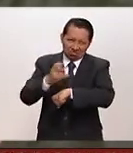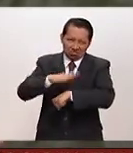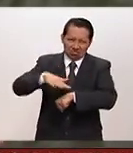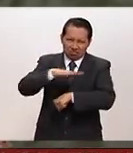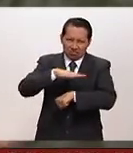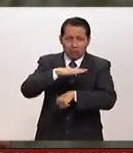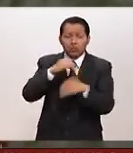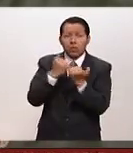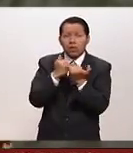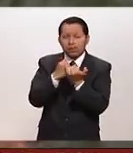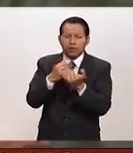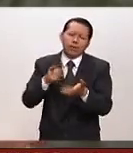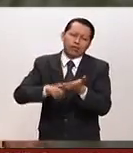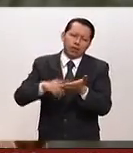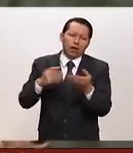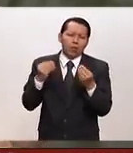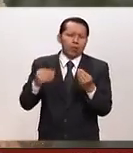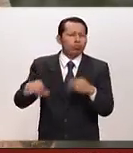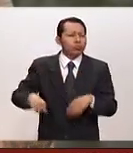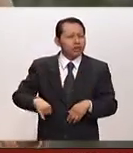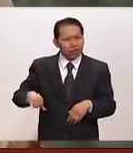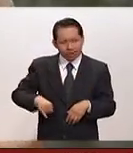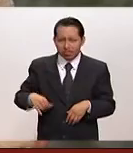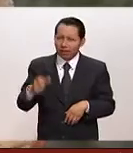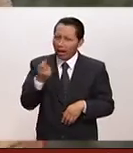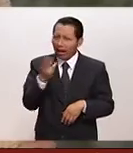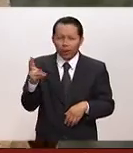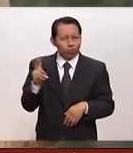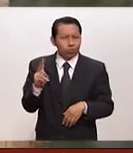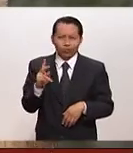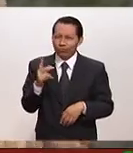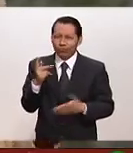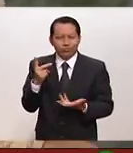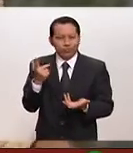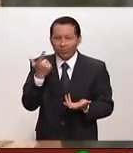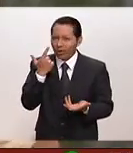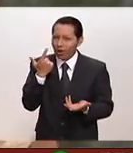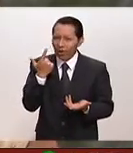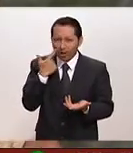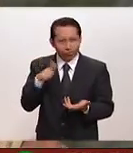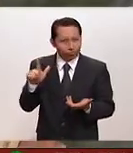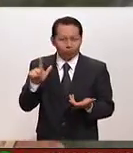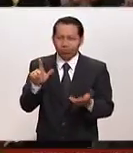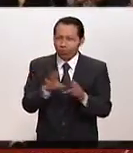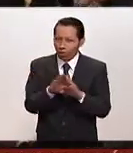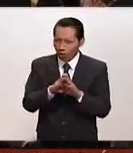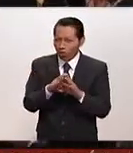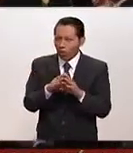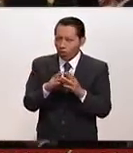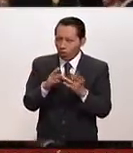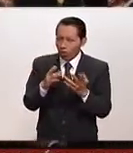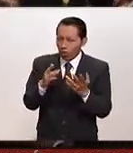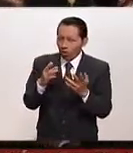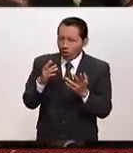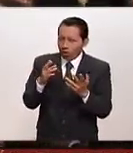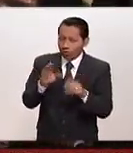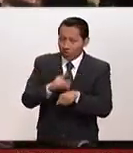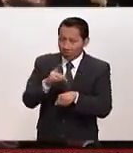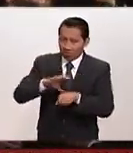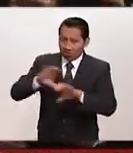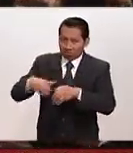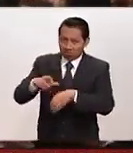Hay muchos intereses que no lo quieren, hay que recordar que los republicanos tradicionalmente son